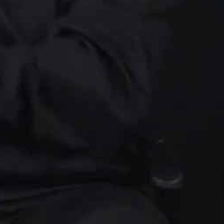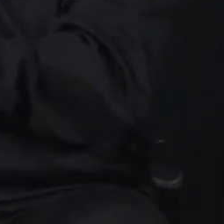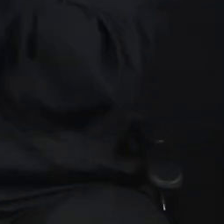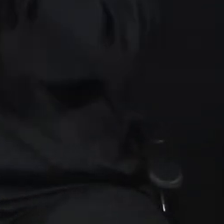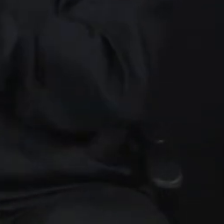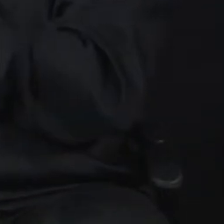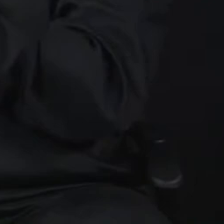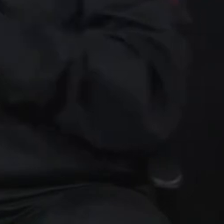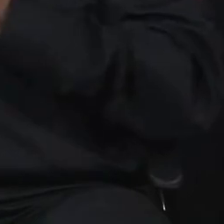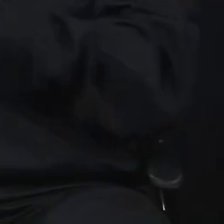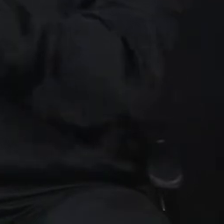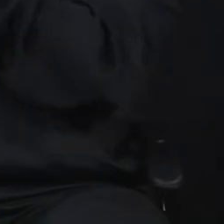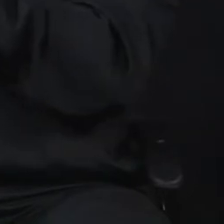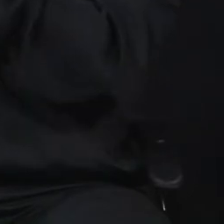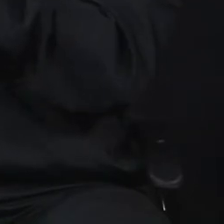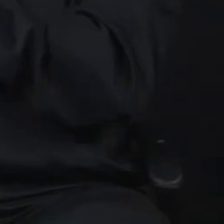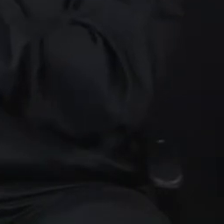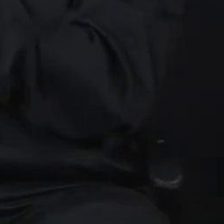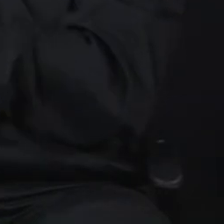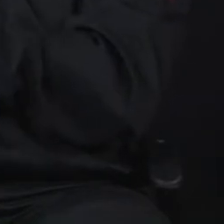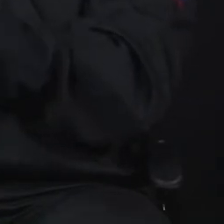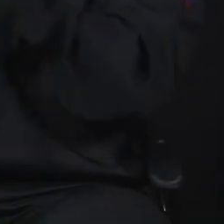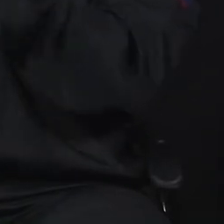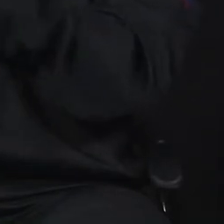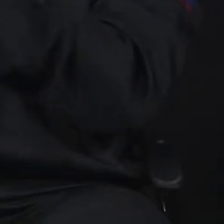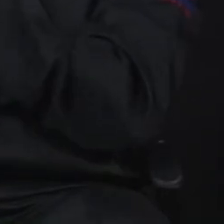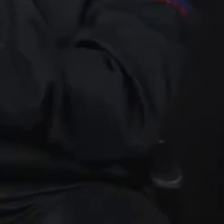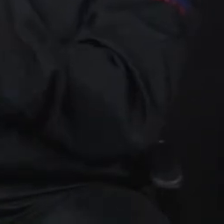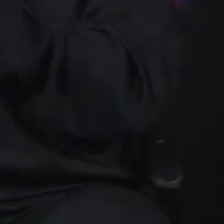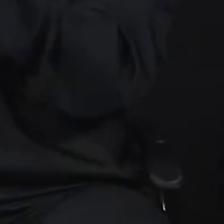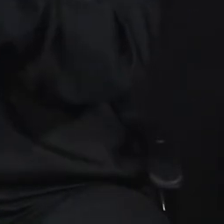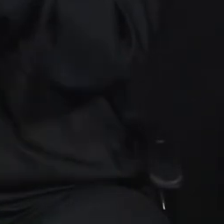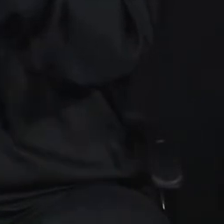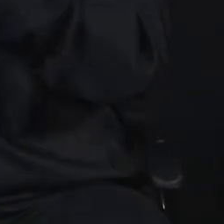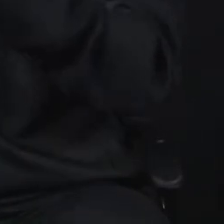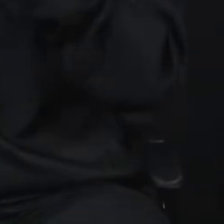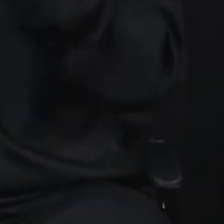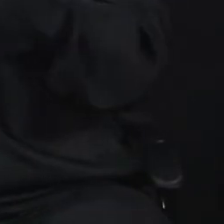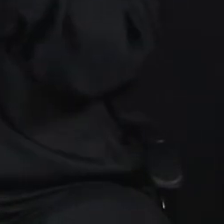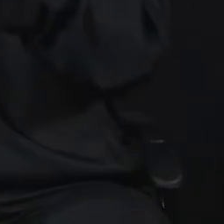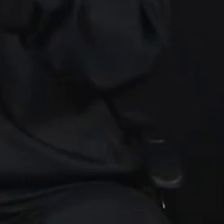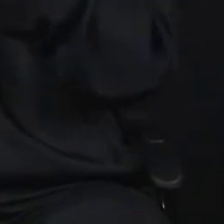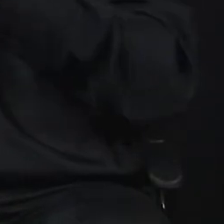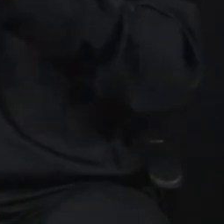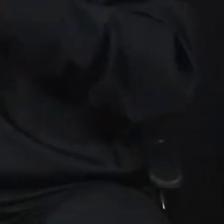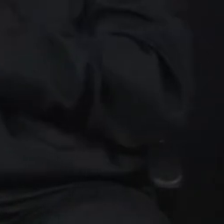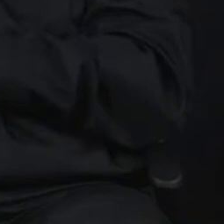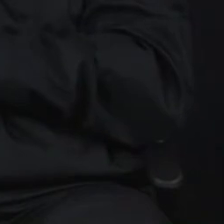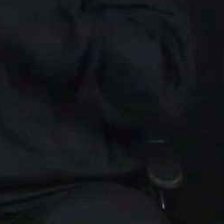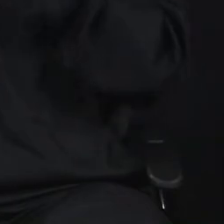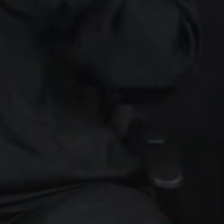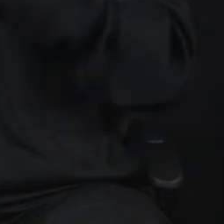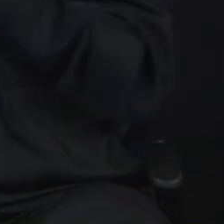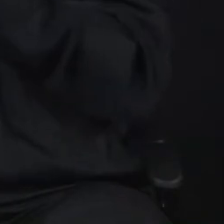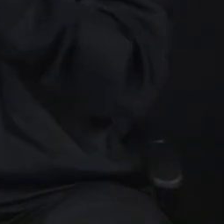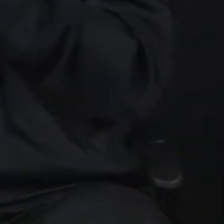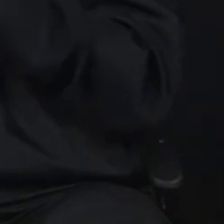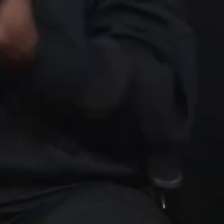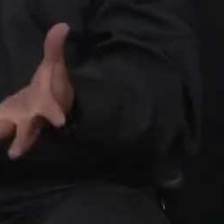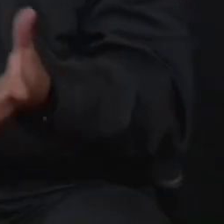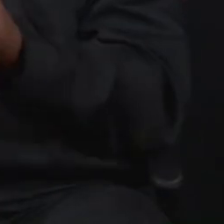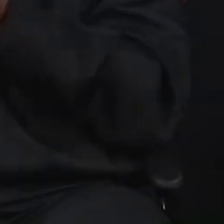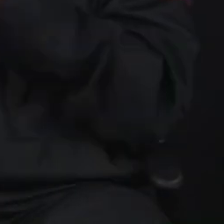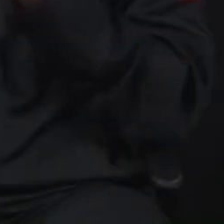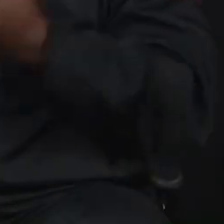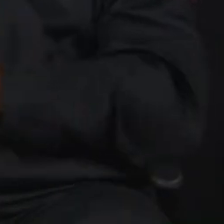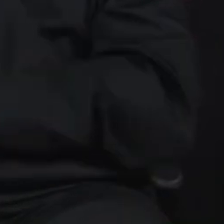personas por el hecho de que más padres, madres, hijos, en los hogares, en las familias puedan comunicarse. Gracias a que ya se